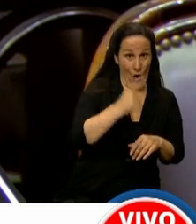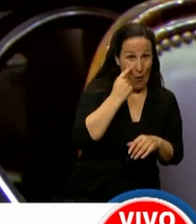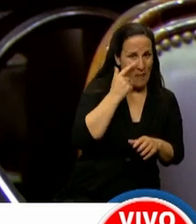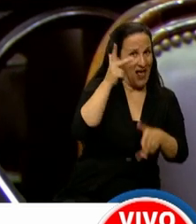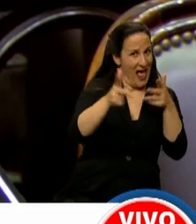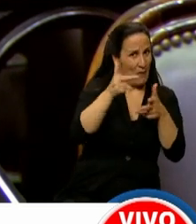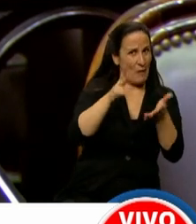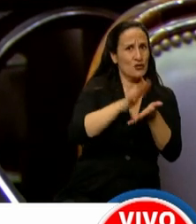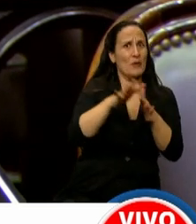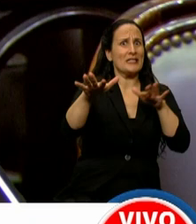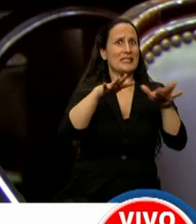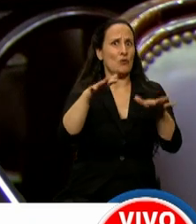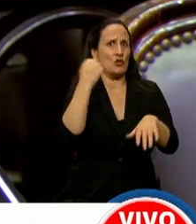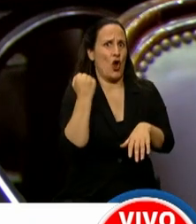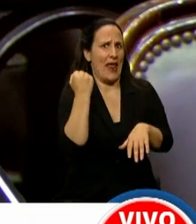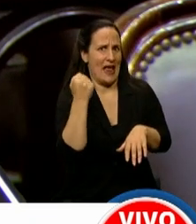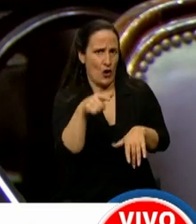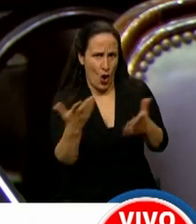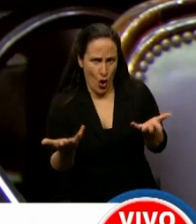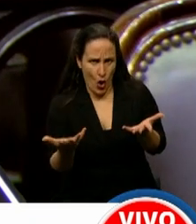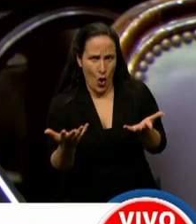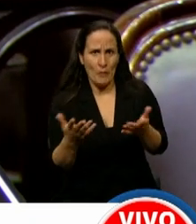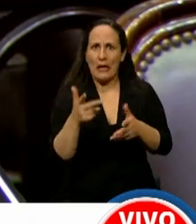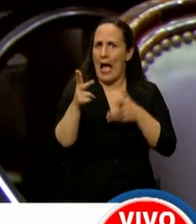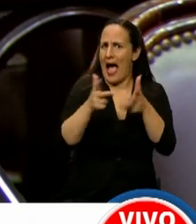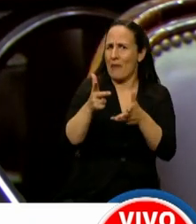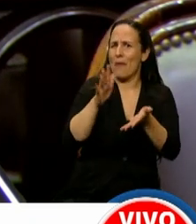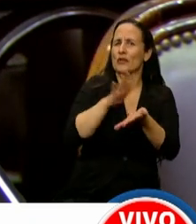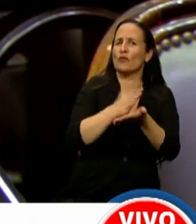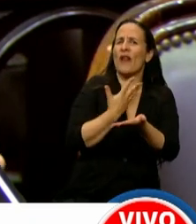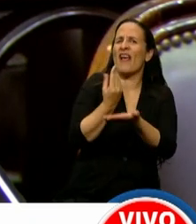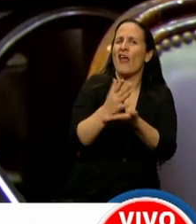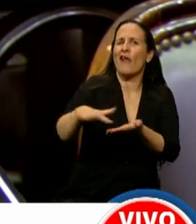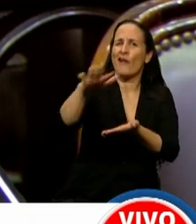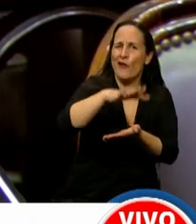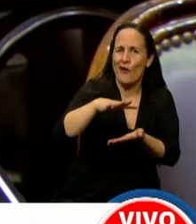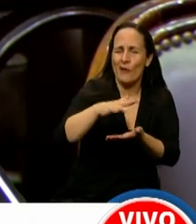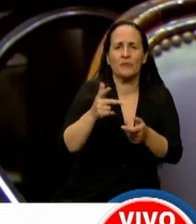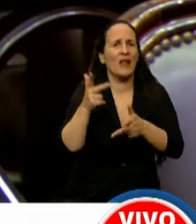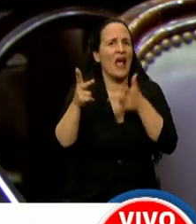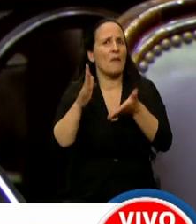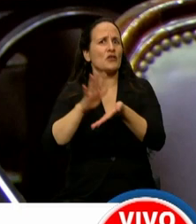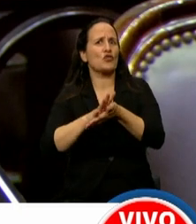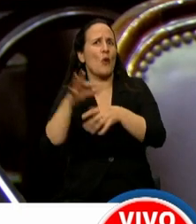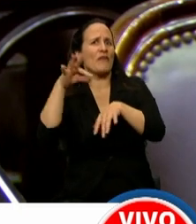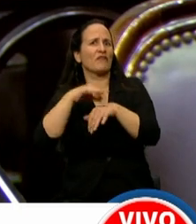económicas, de las condiciones socioambientales y de las patologías.